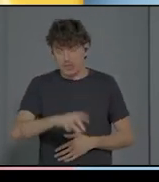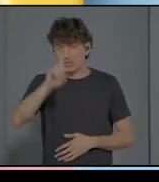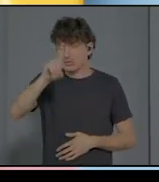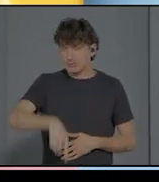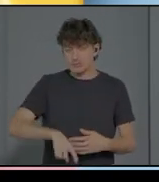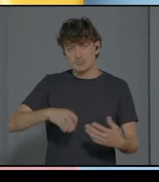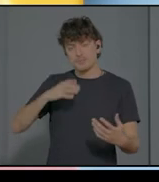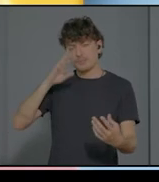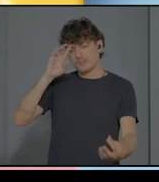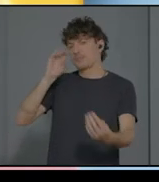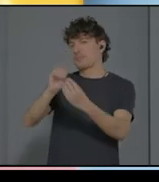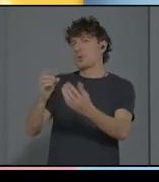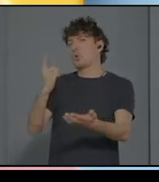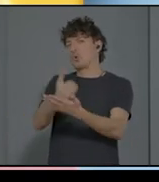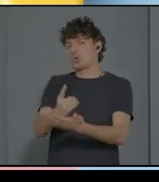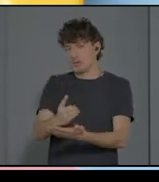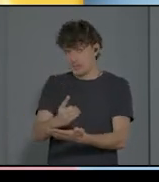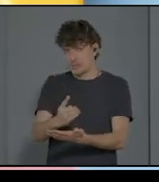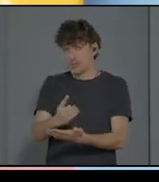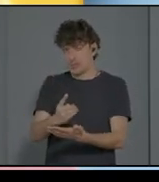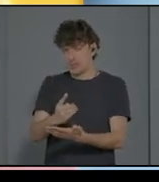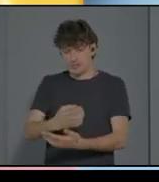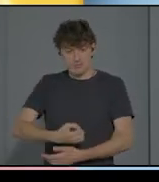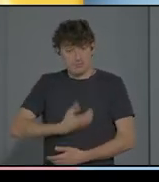una intuitive parenting diferente.